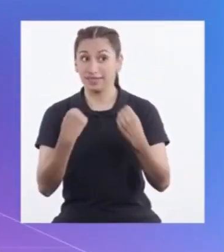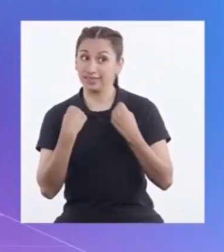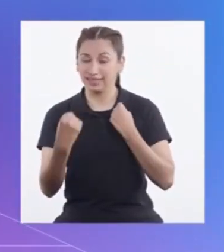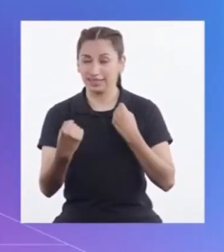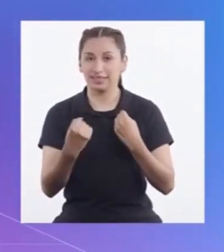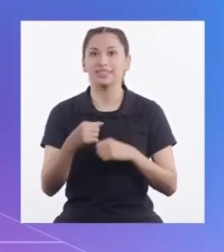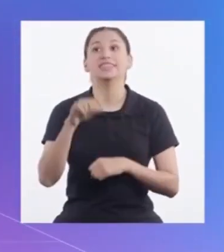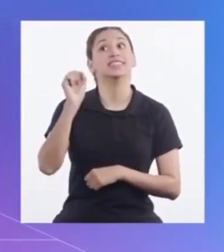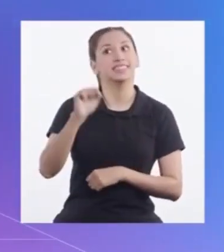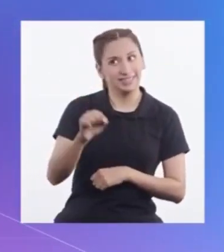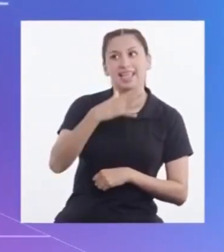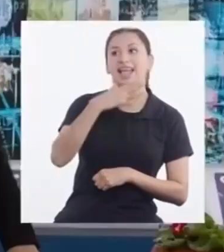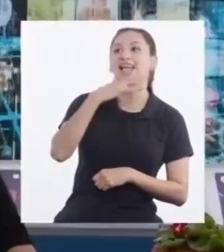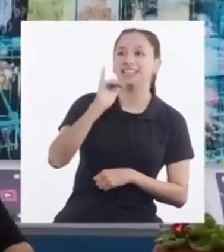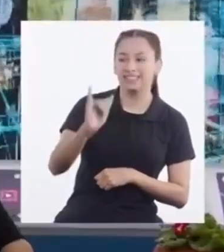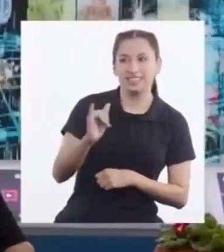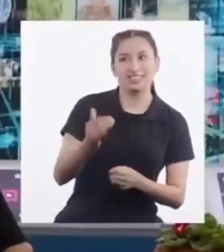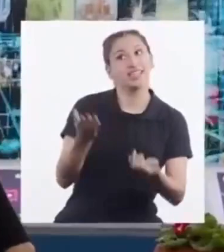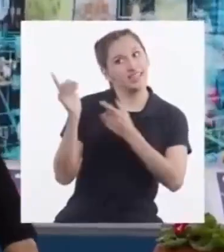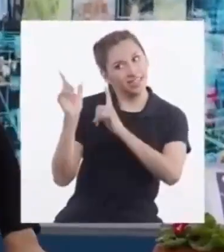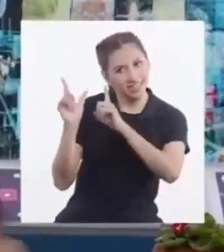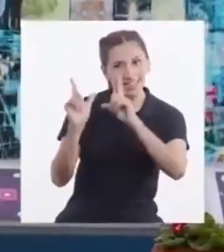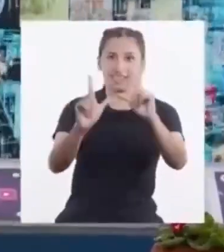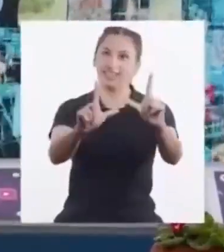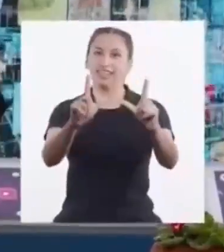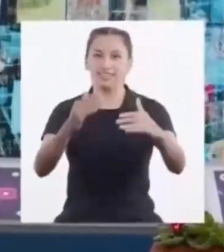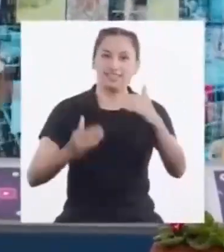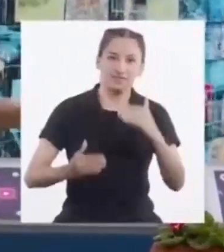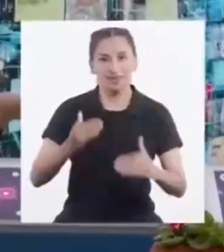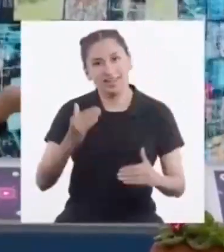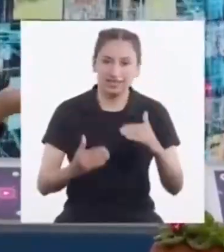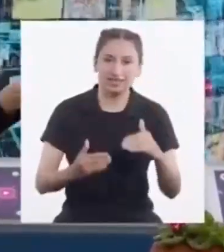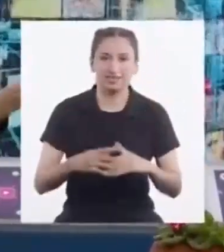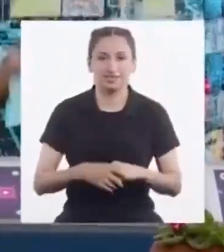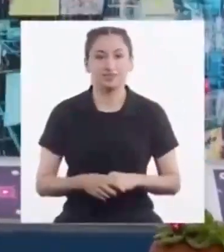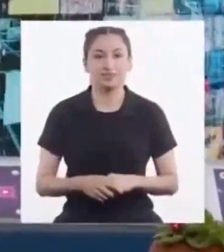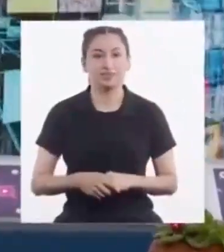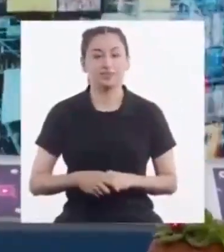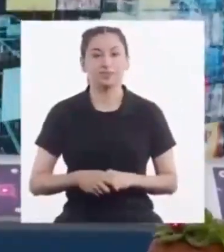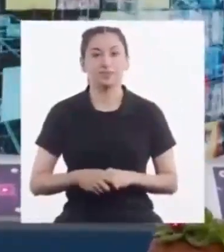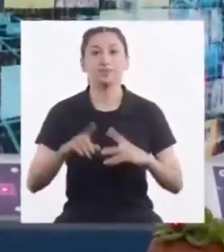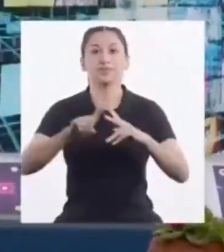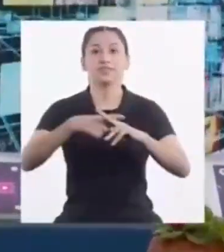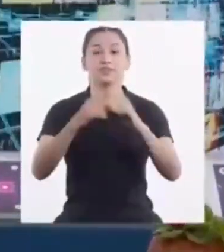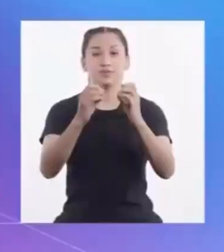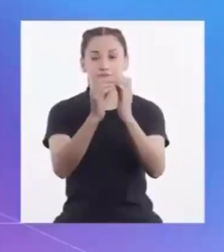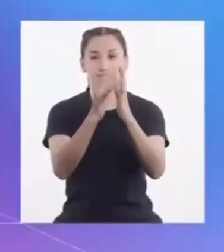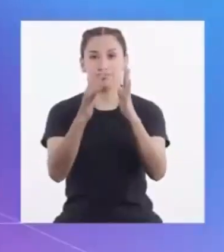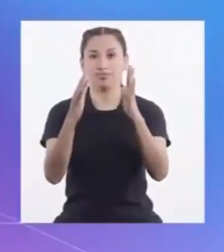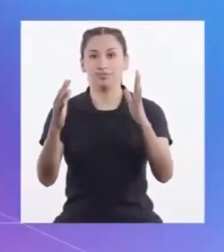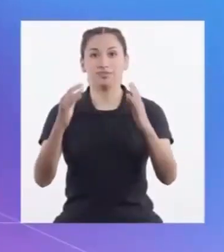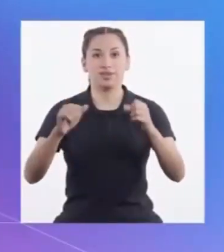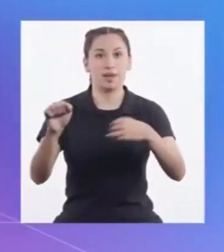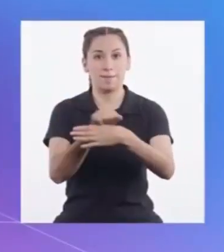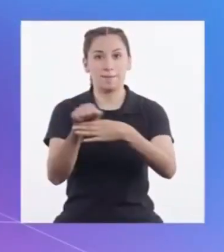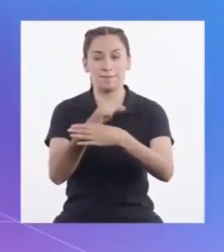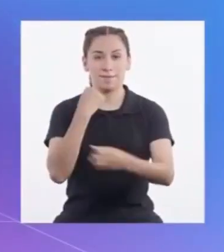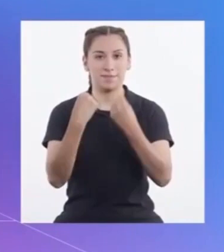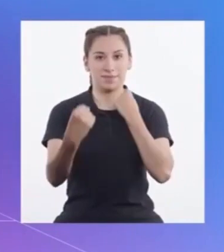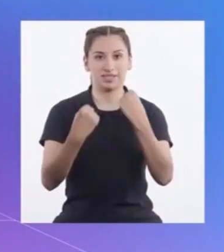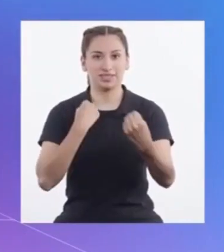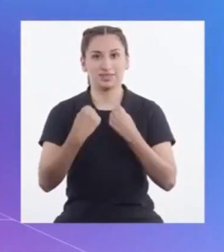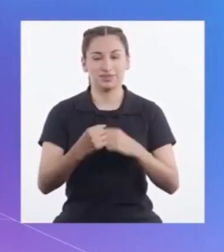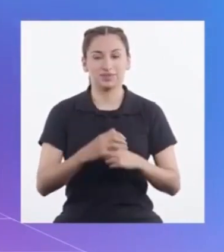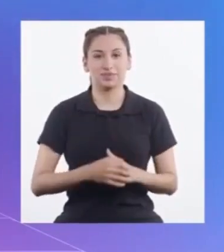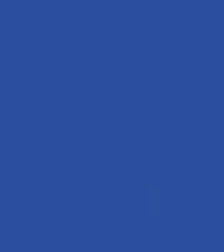activarnos Así es Adelante Maca Iniciando